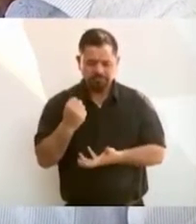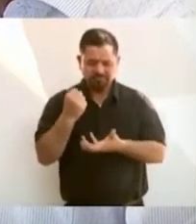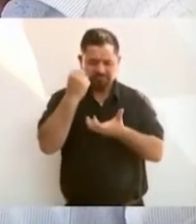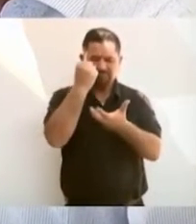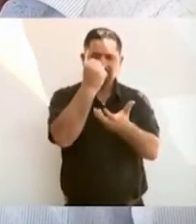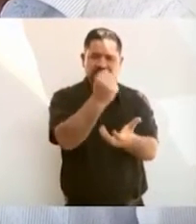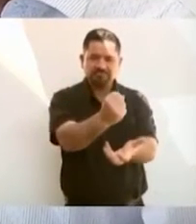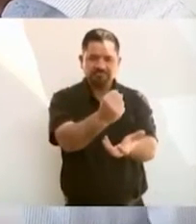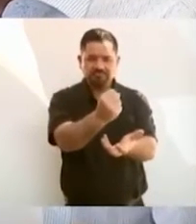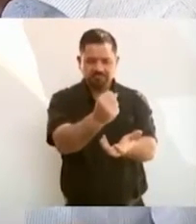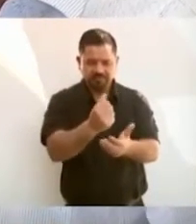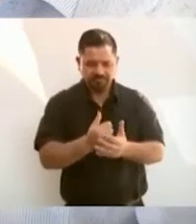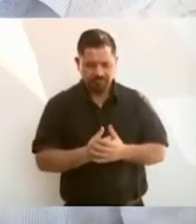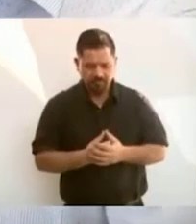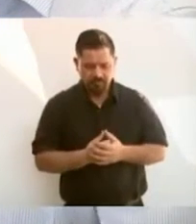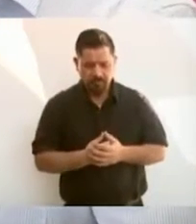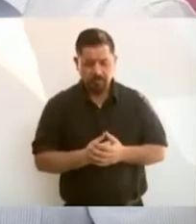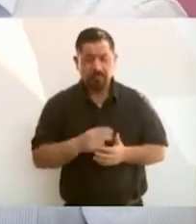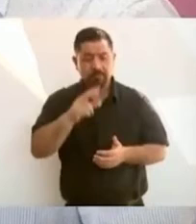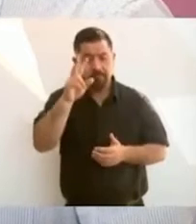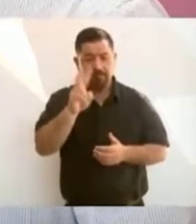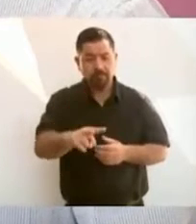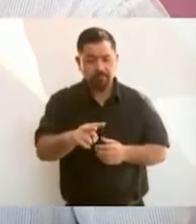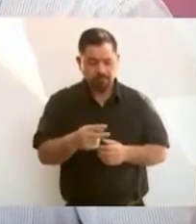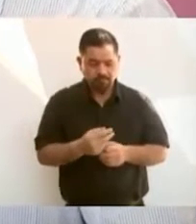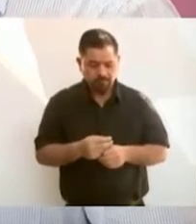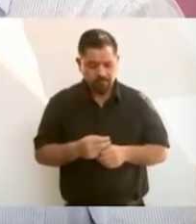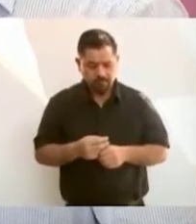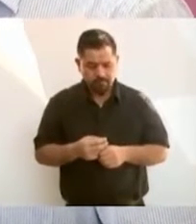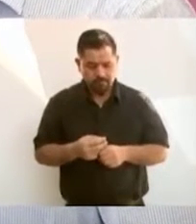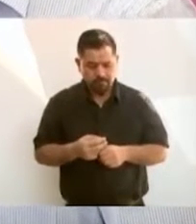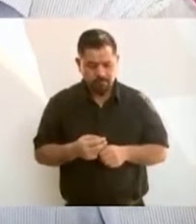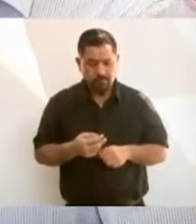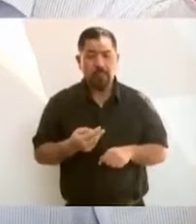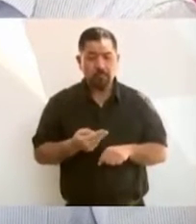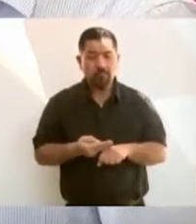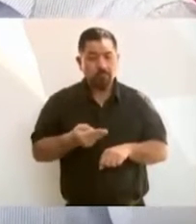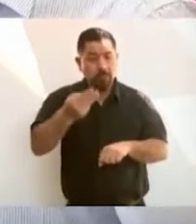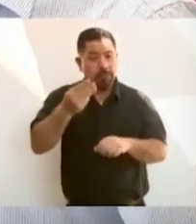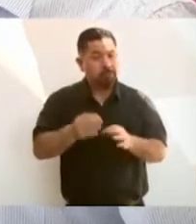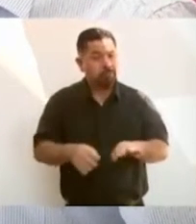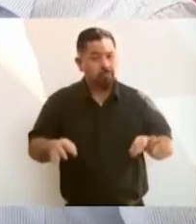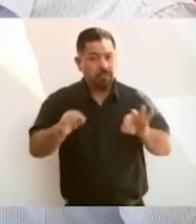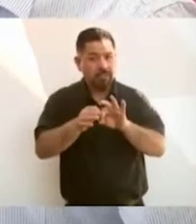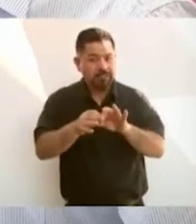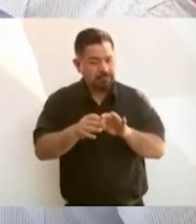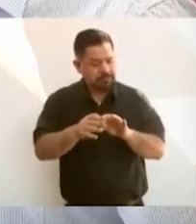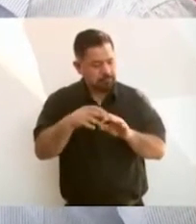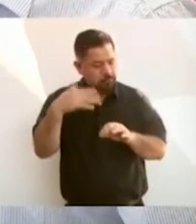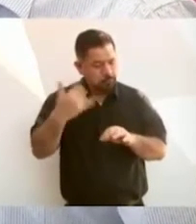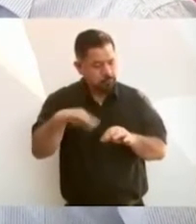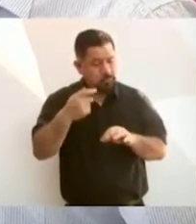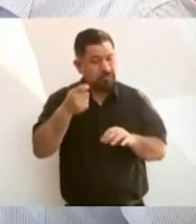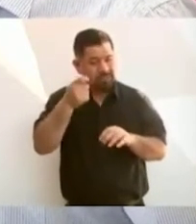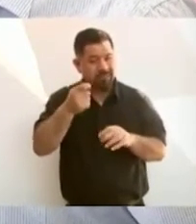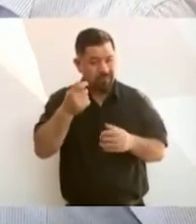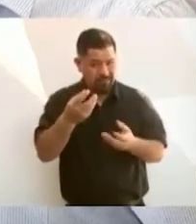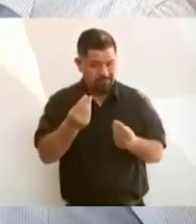muy trascendente, significativa, cuantiosa.